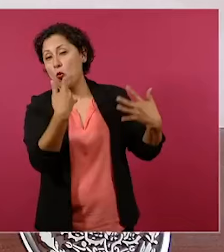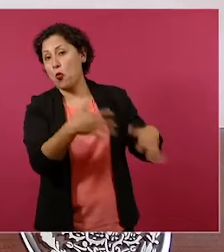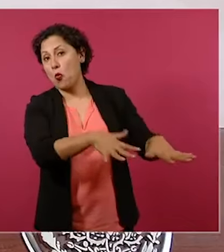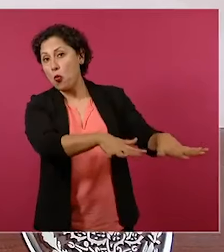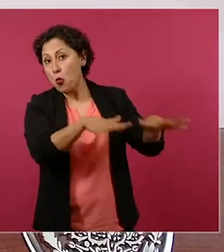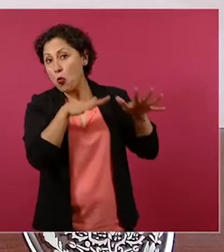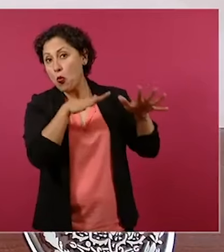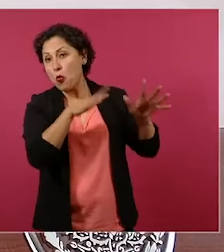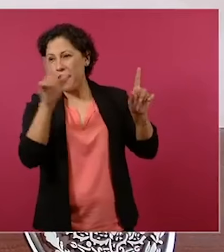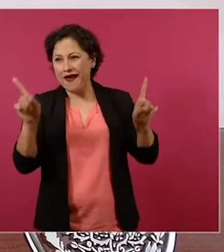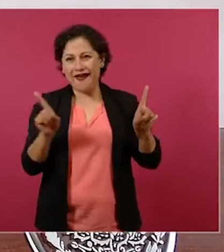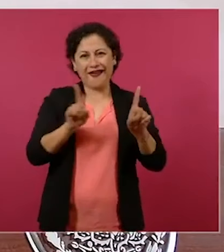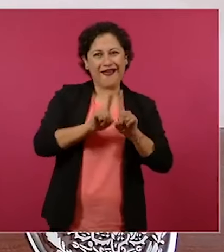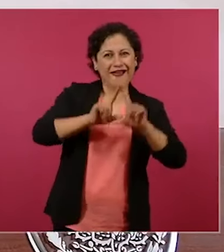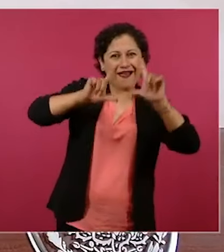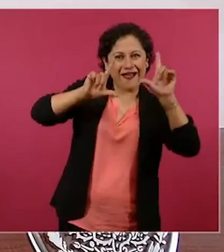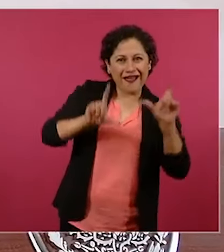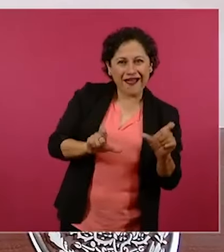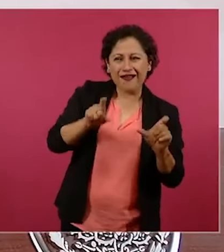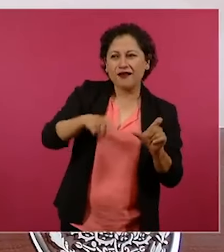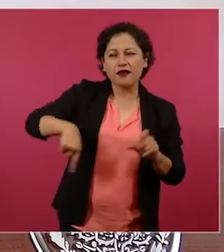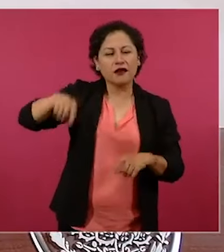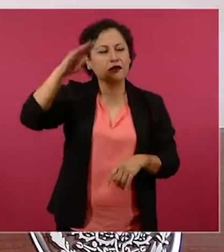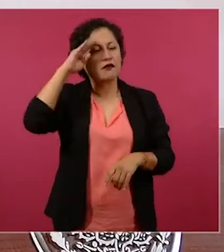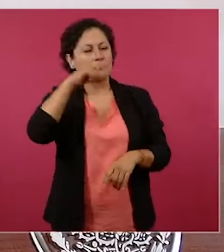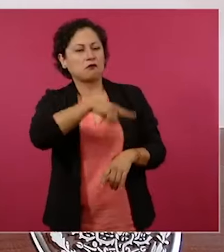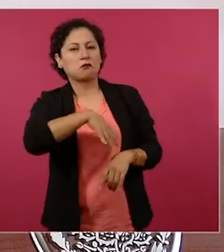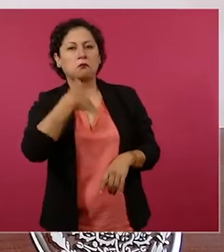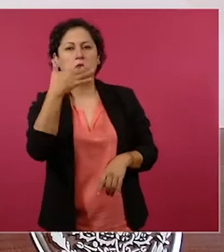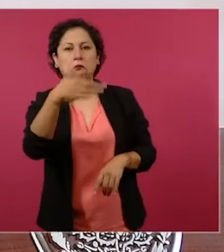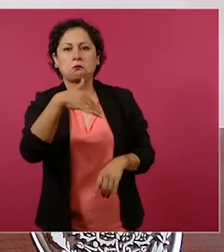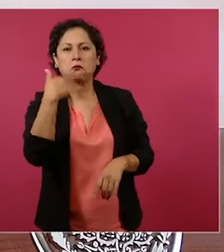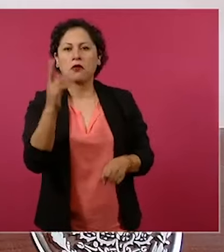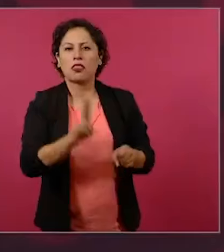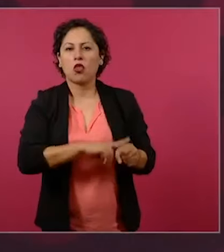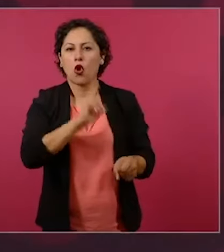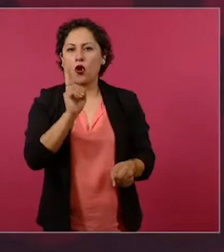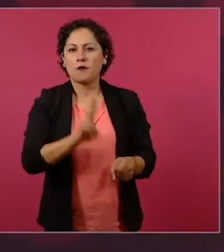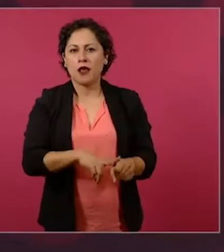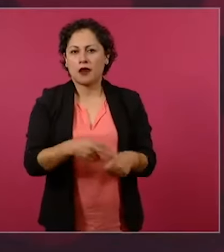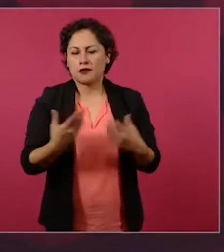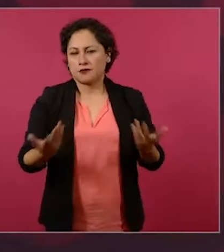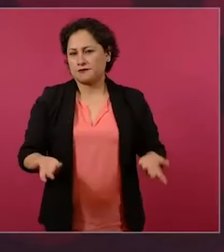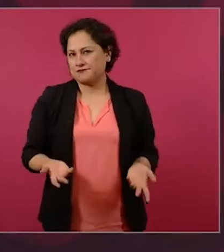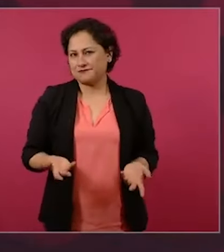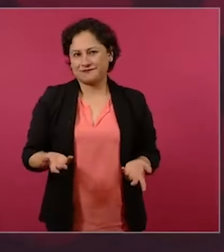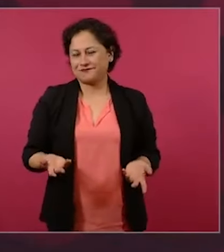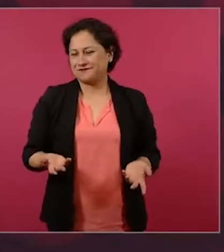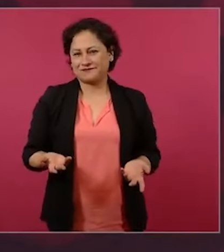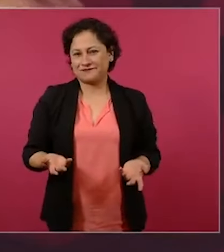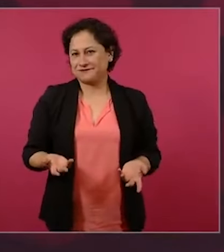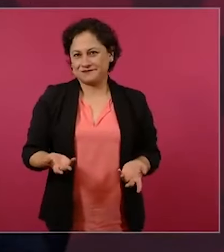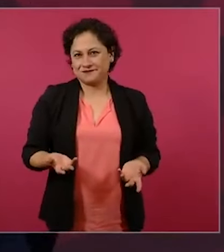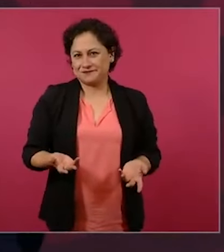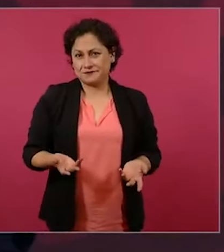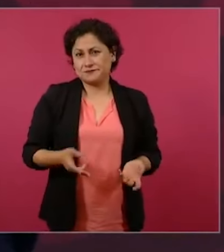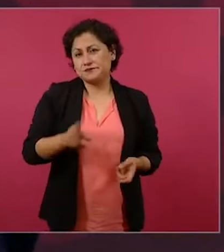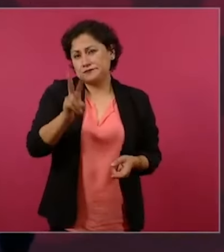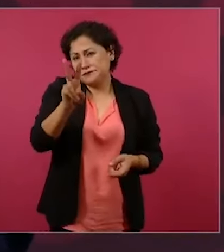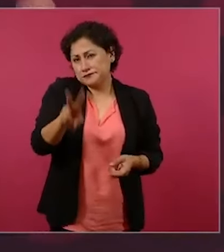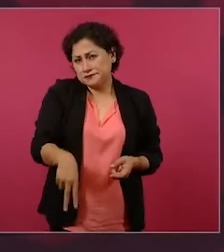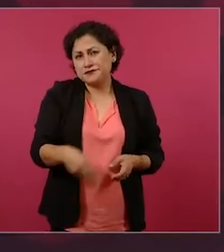Siempre hemos hablado aquí, ni siquiera se mencionaba